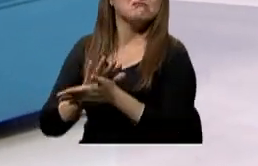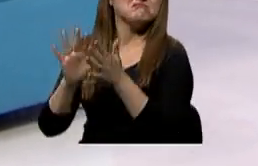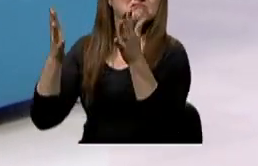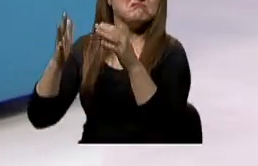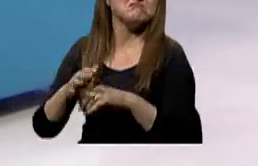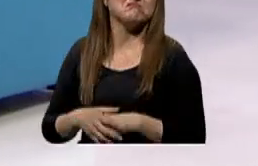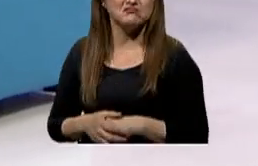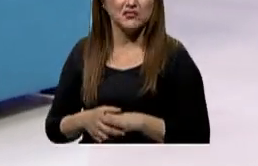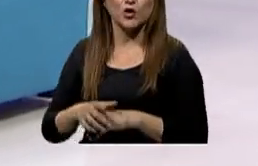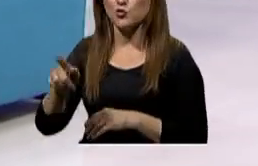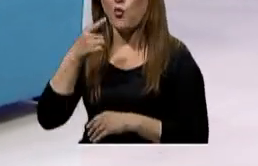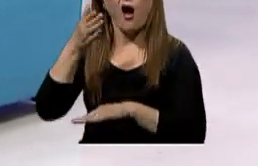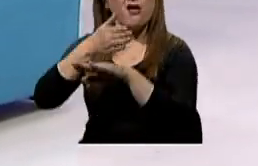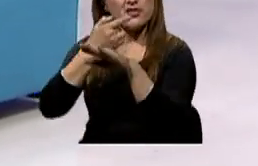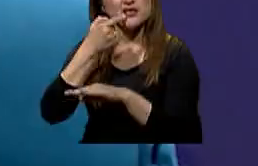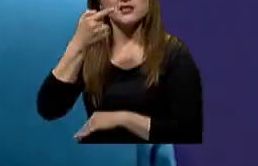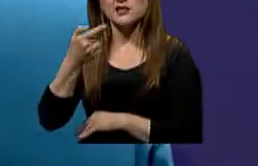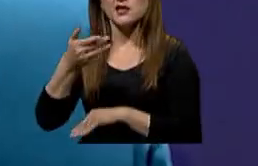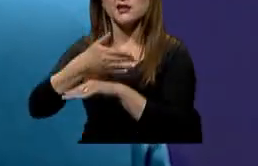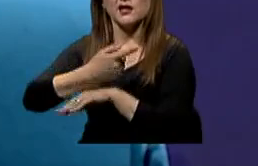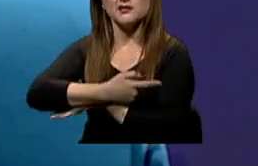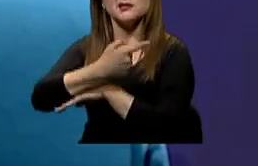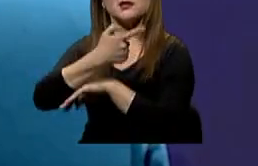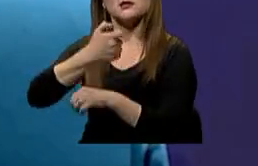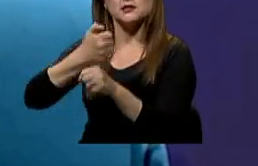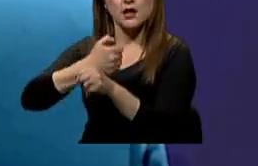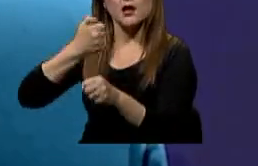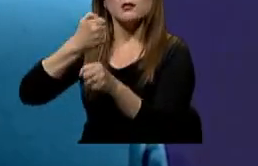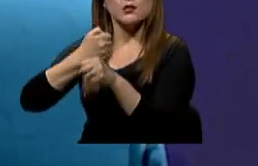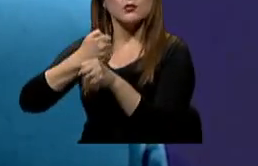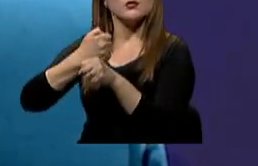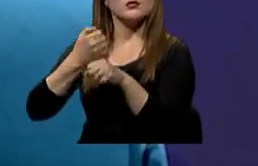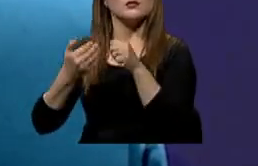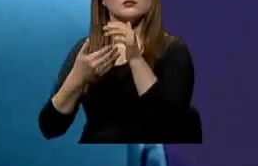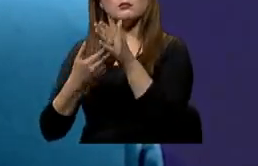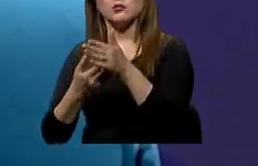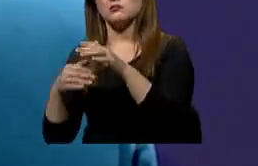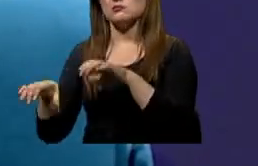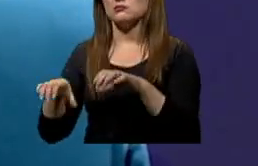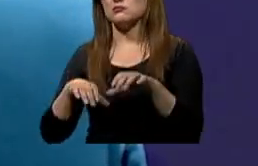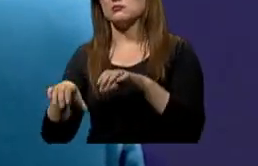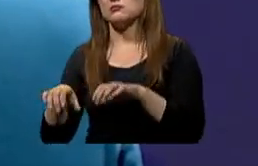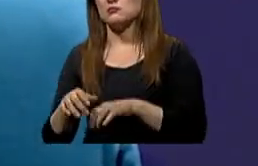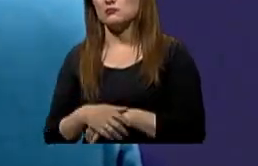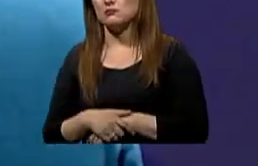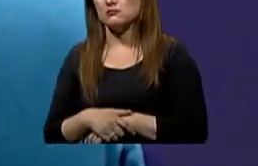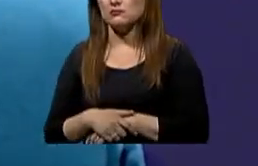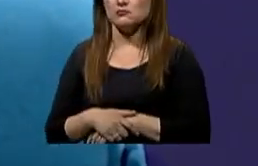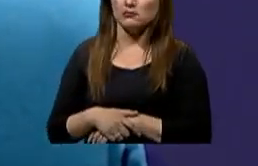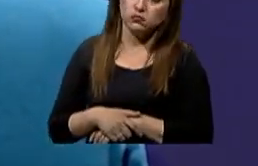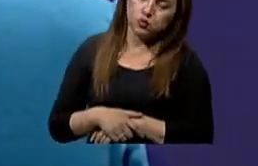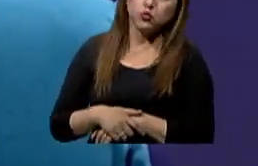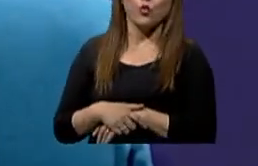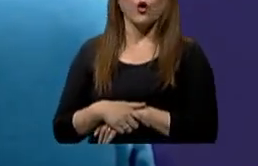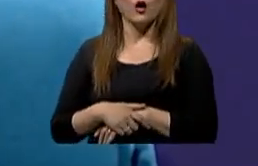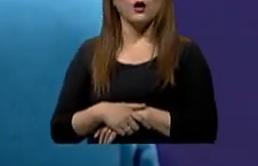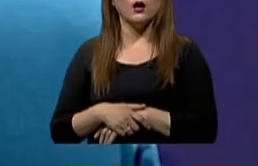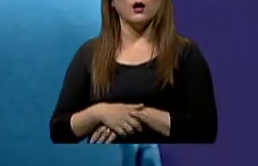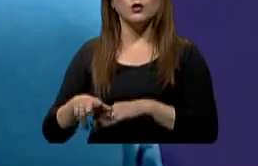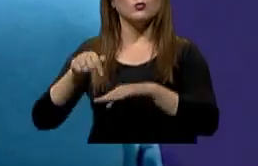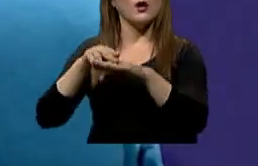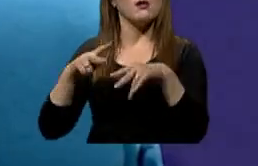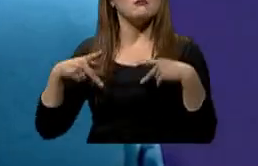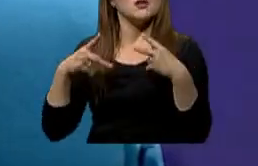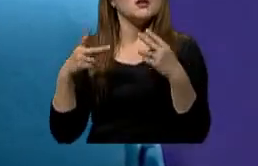muchas veces en el día a día tal vez estás trabajando, pero si es que no estás haciendo una actividad parece que te quedas dormido. ¿Es eso común? ¿Cómo